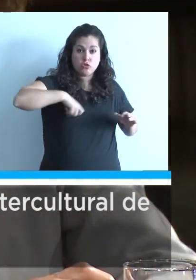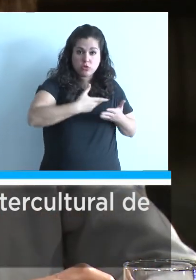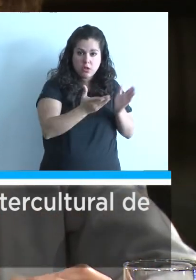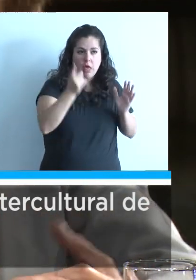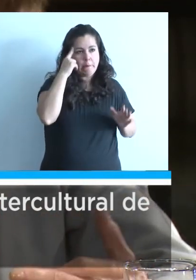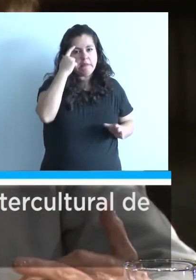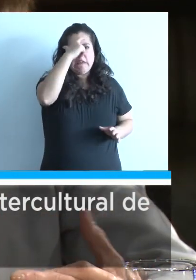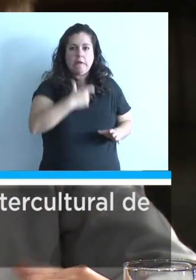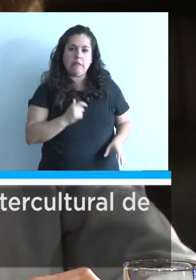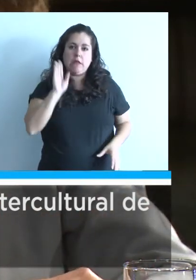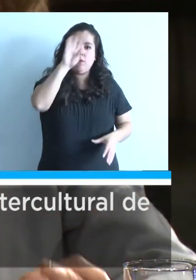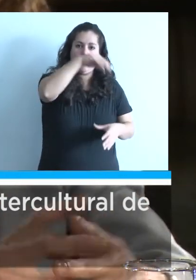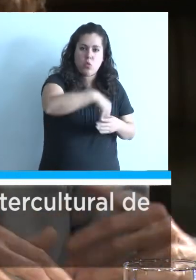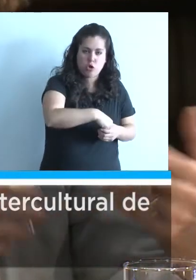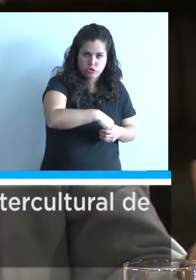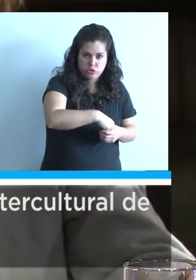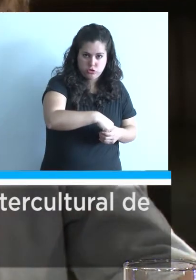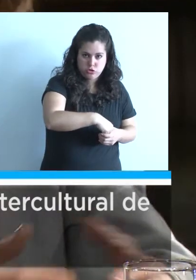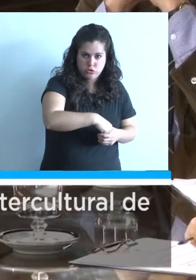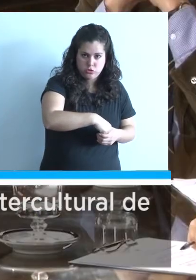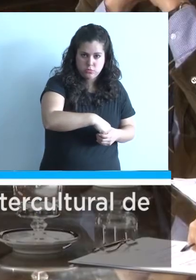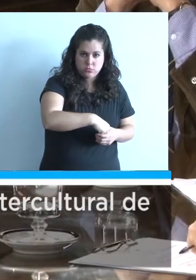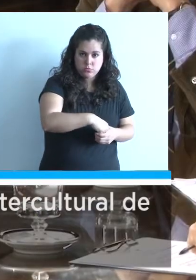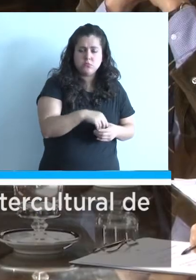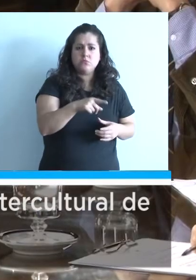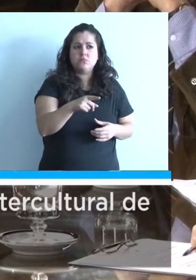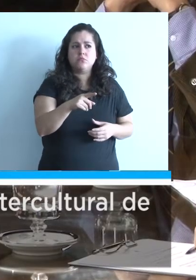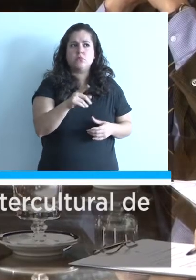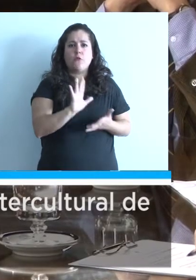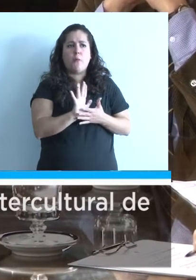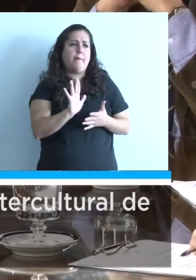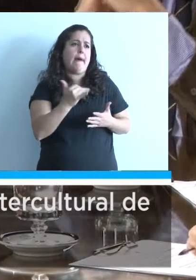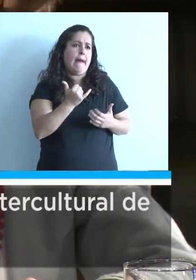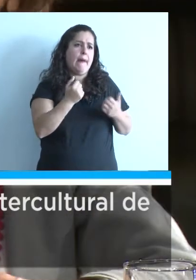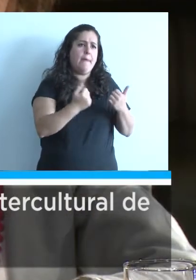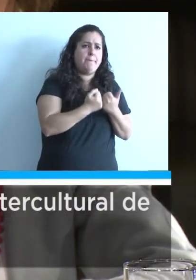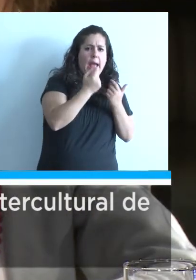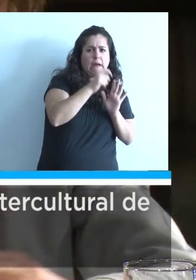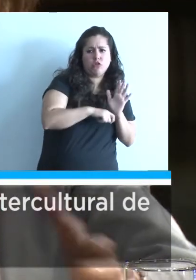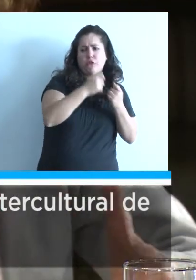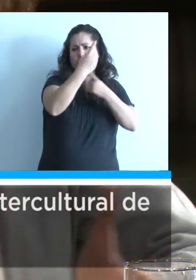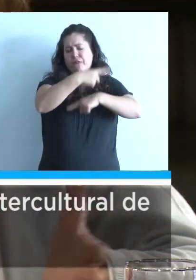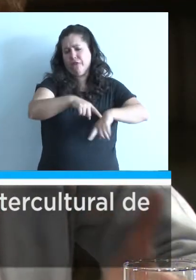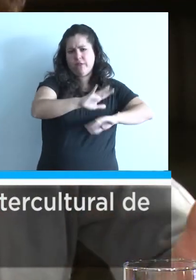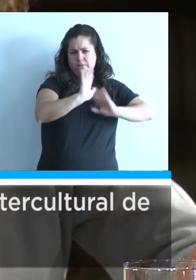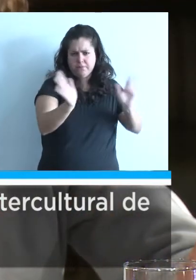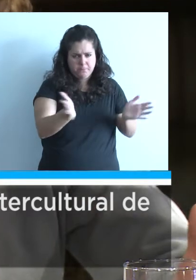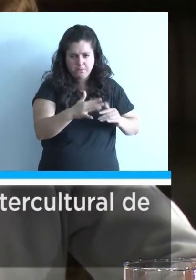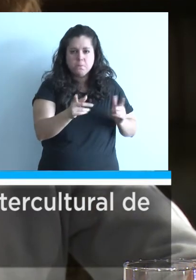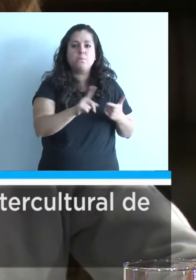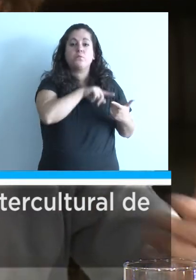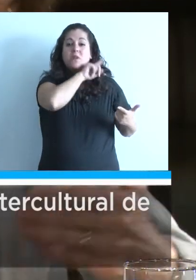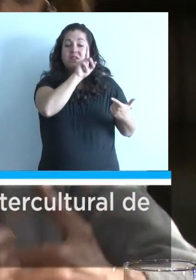están integradas por individuos, virtuosos, todo lo que quieran, que pueden hacer pactos o que se mueven en el mercado, es decir, es la